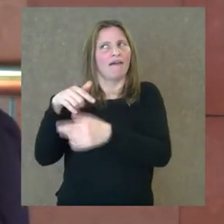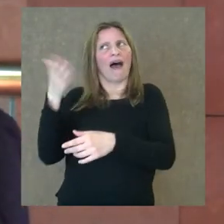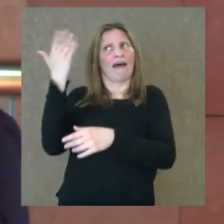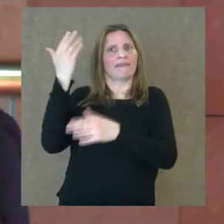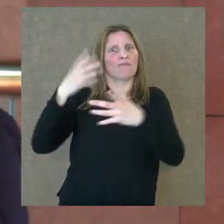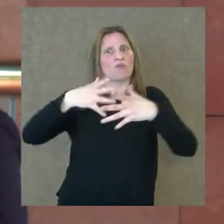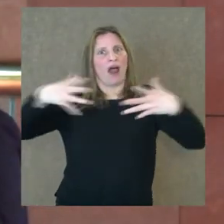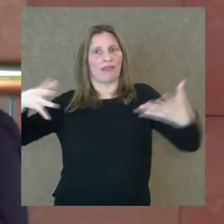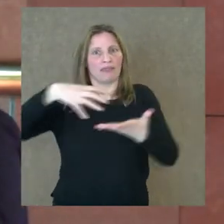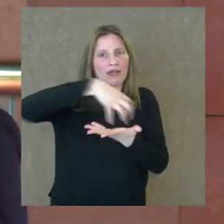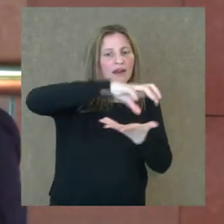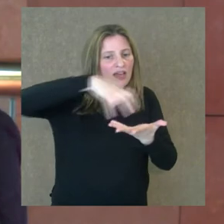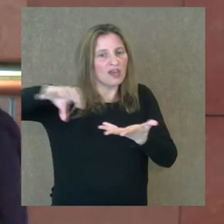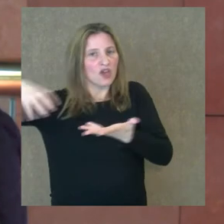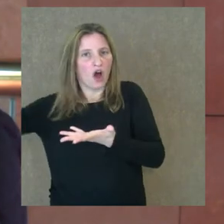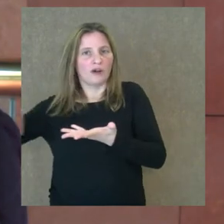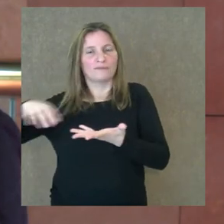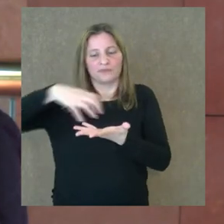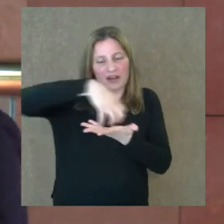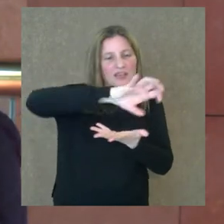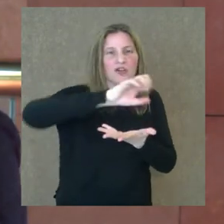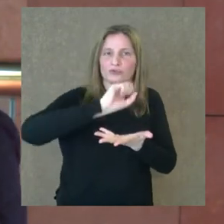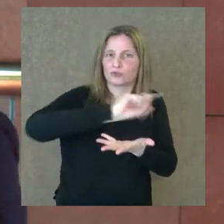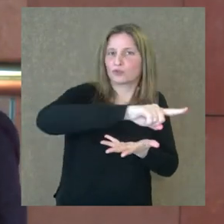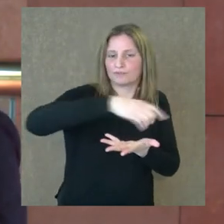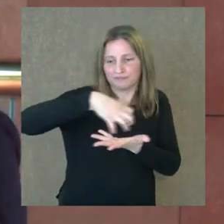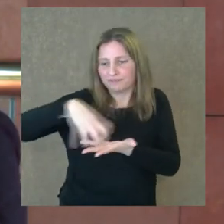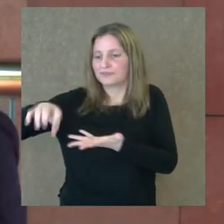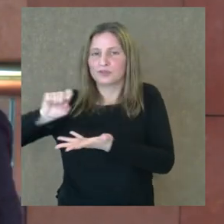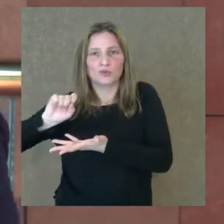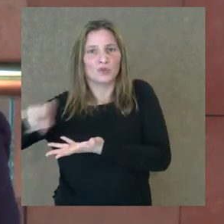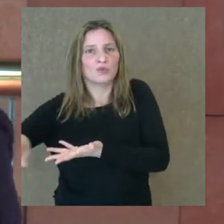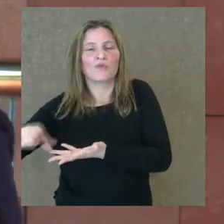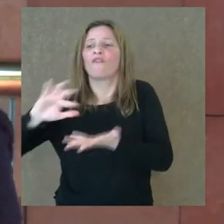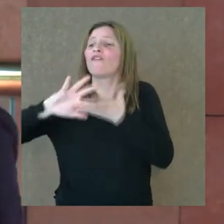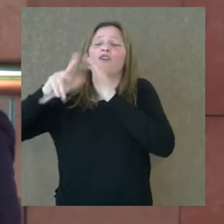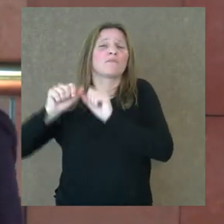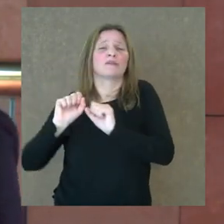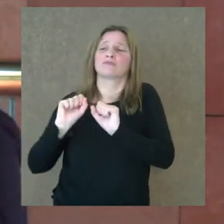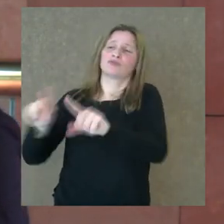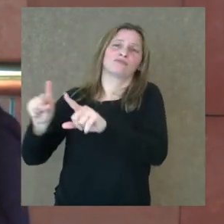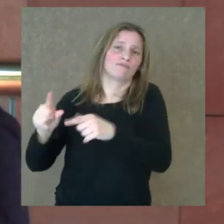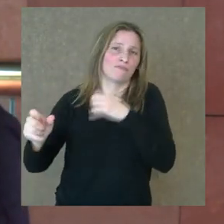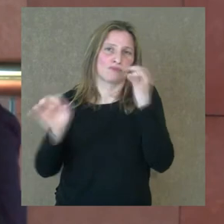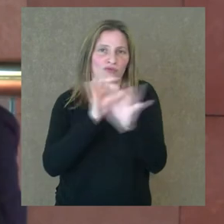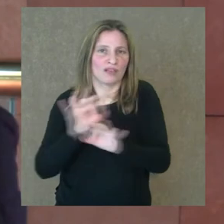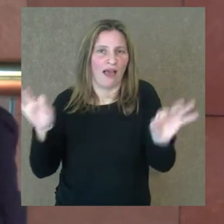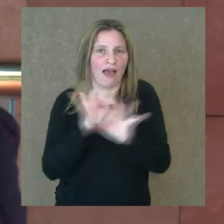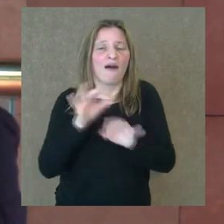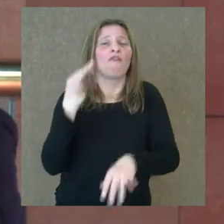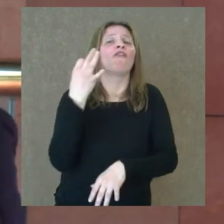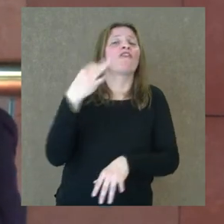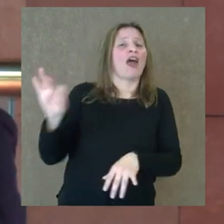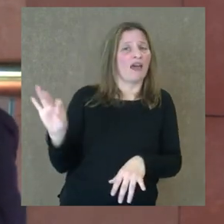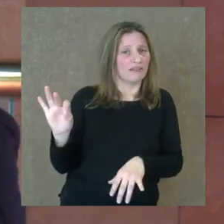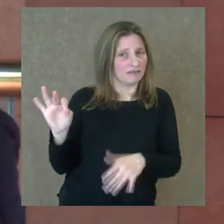vastas. Entonces, cada región tenía su propio estilo, ¿no? Su propio dialecto musical. Y Francia se